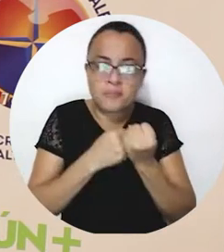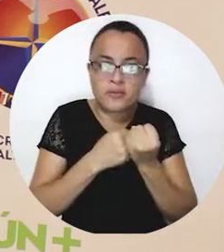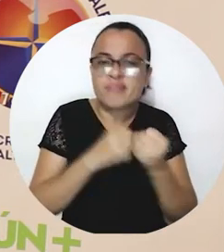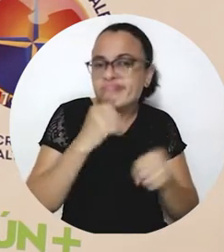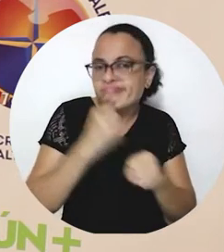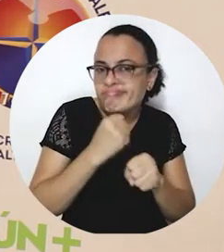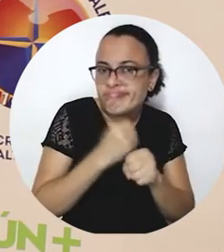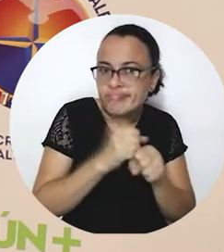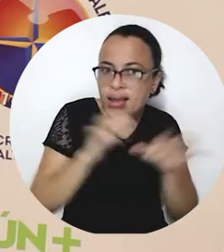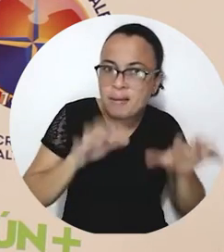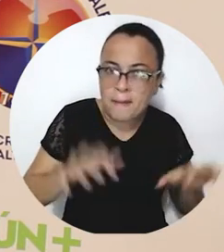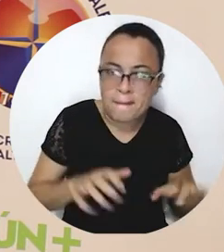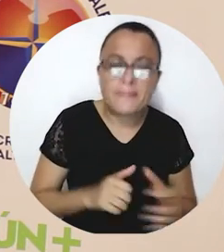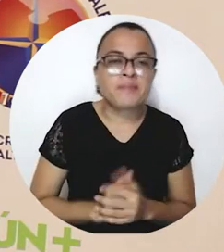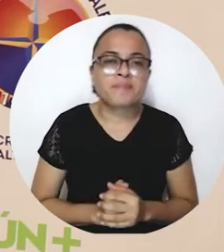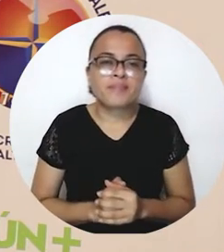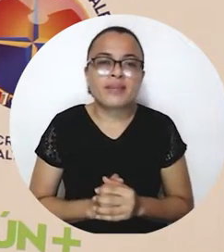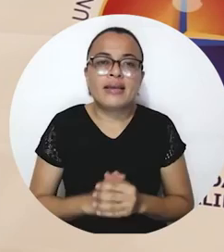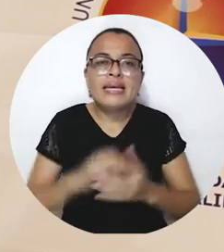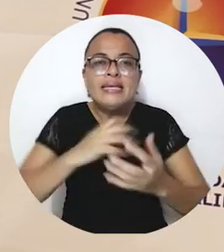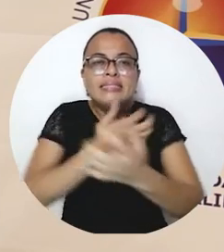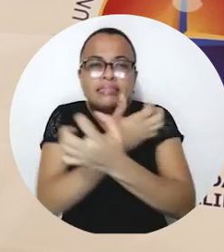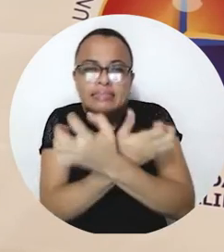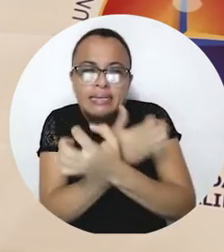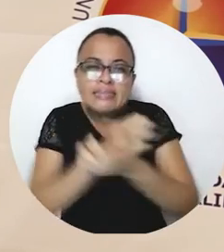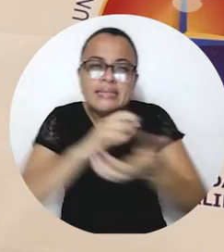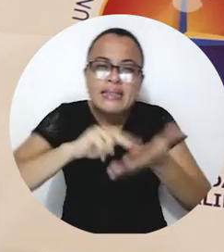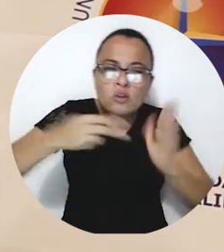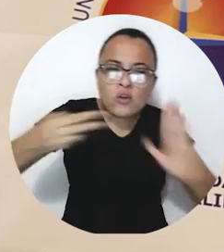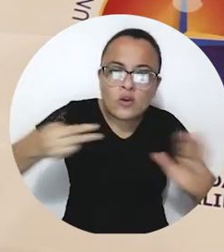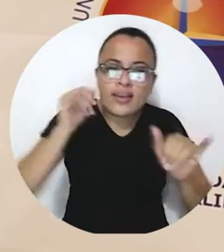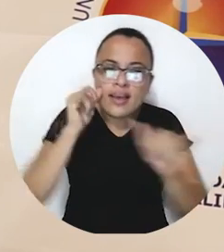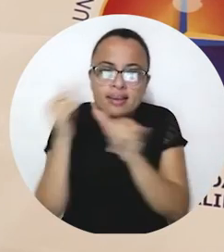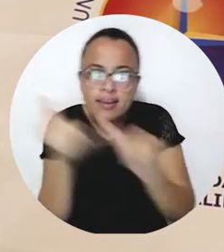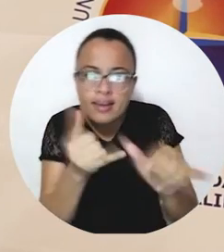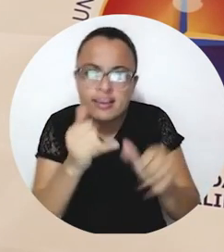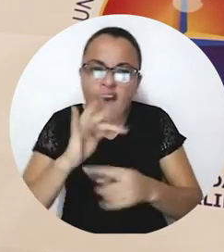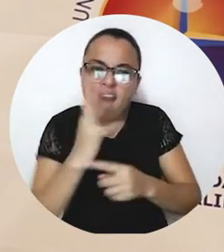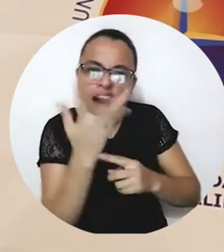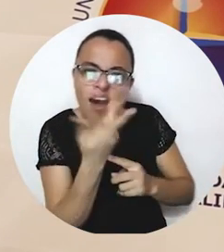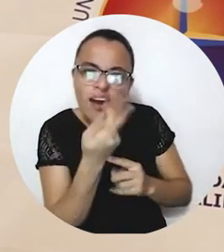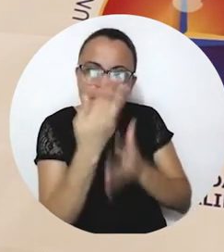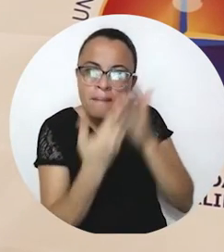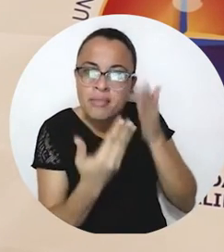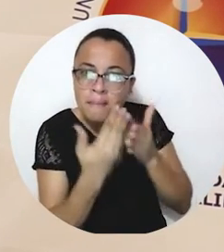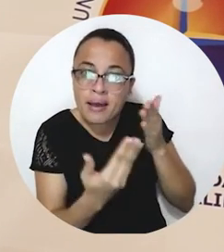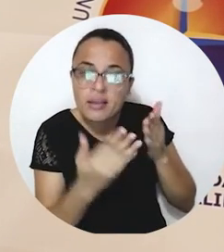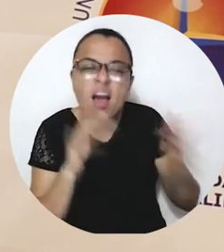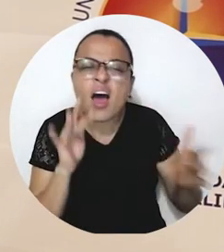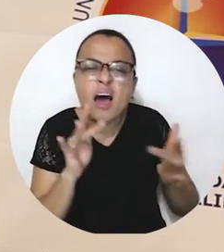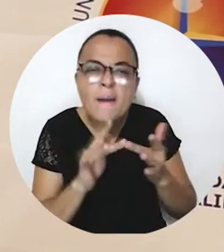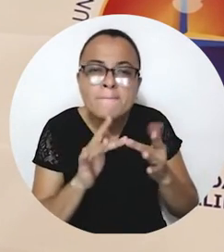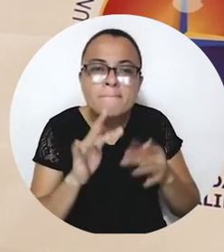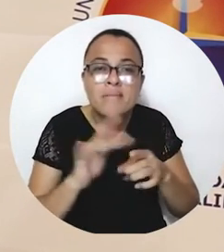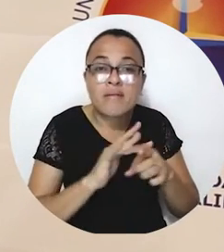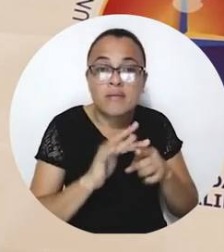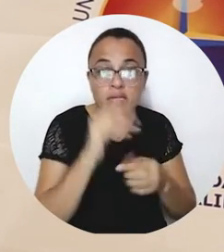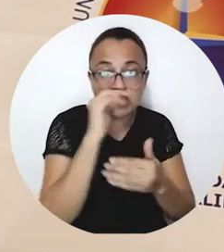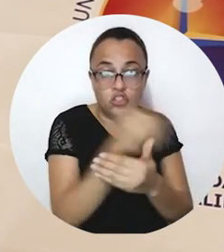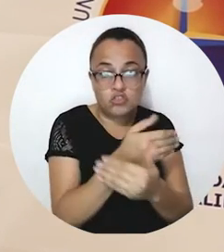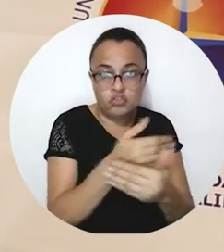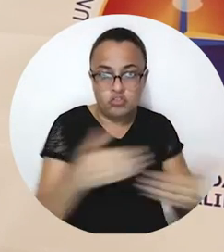decidido trabajar con ciencia, tecnología, ingeniería, el arte y las matemáticas